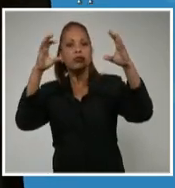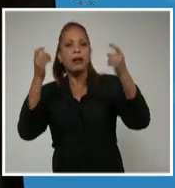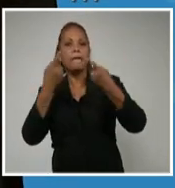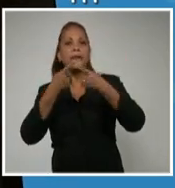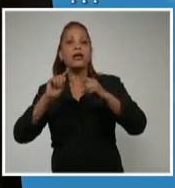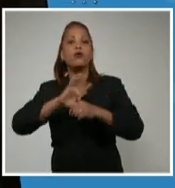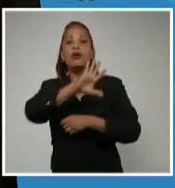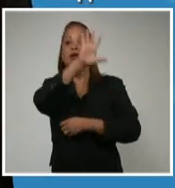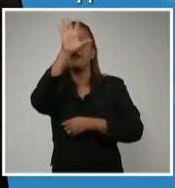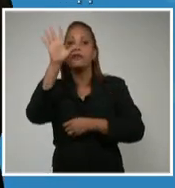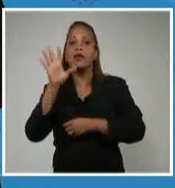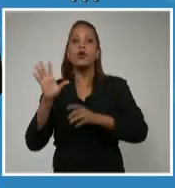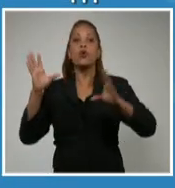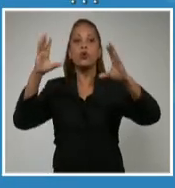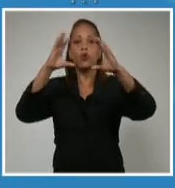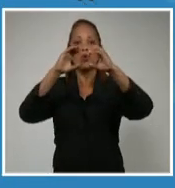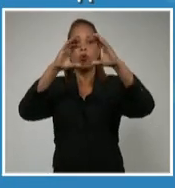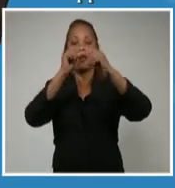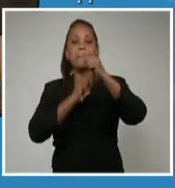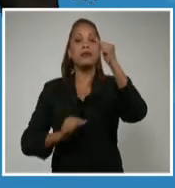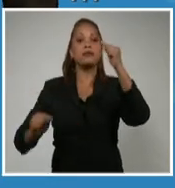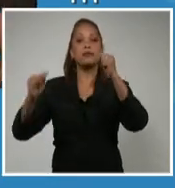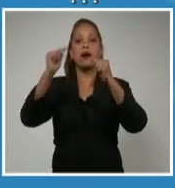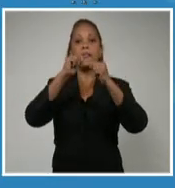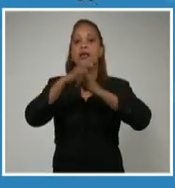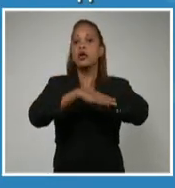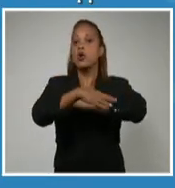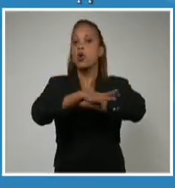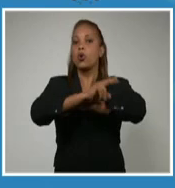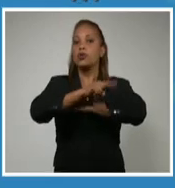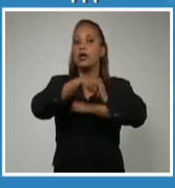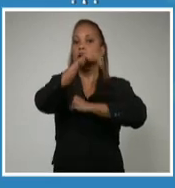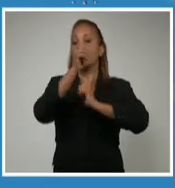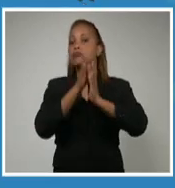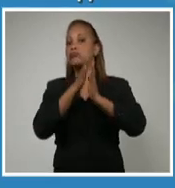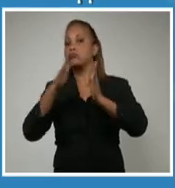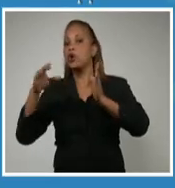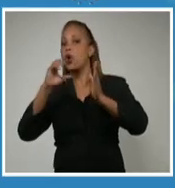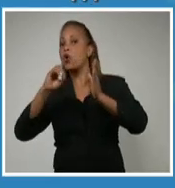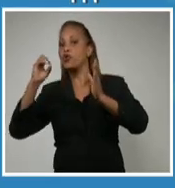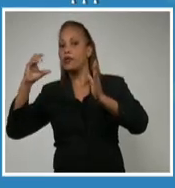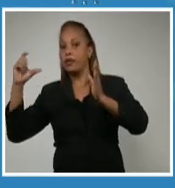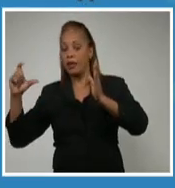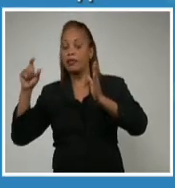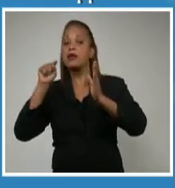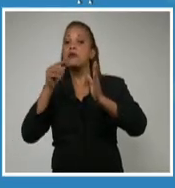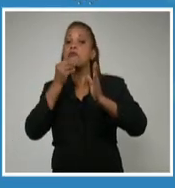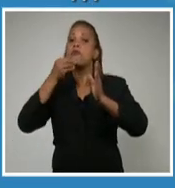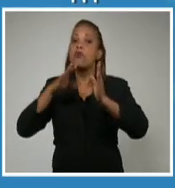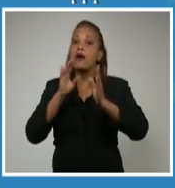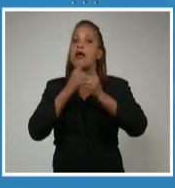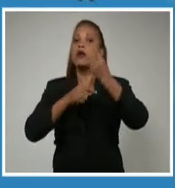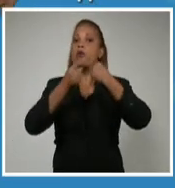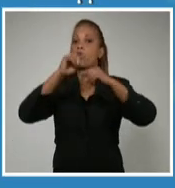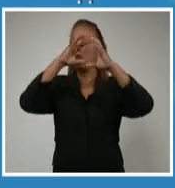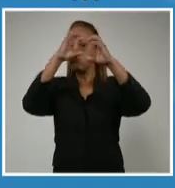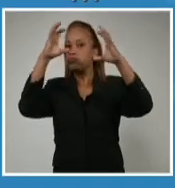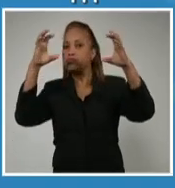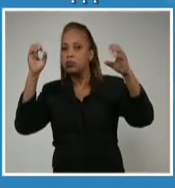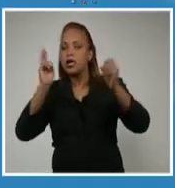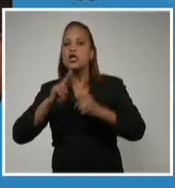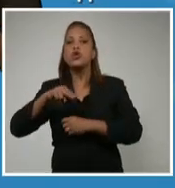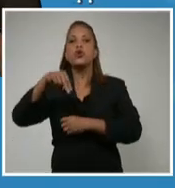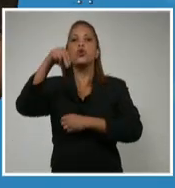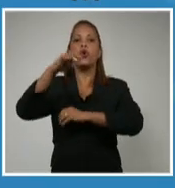parcialmente nublados, principalmente en zonas de la costa norte de la mitad occidental, pudiera estar todavía nublado con lluvia en zonas de la costa